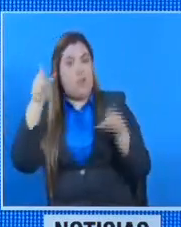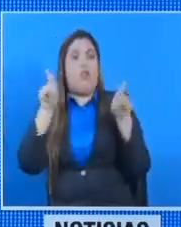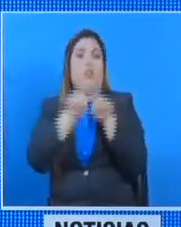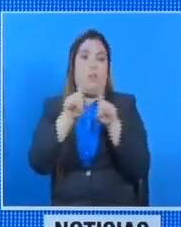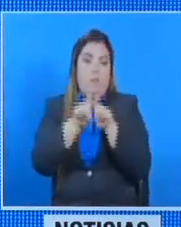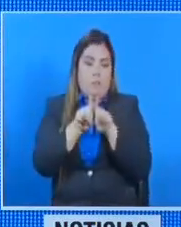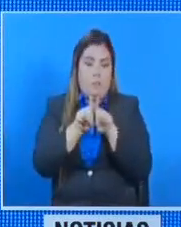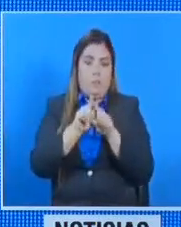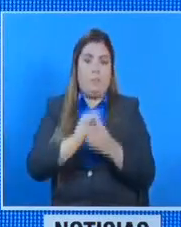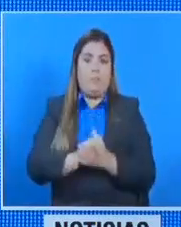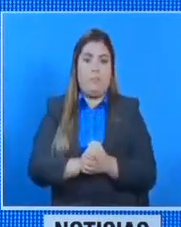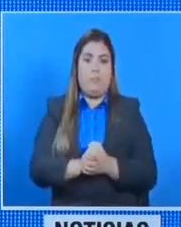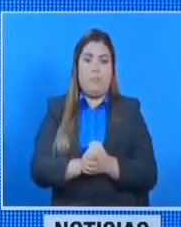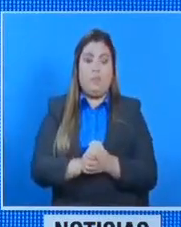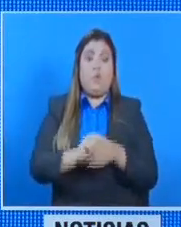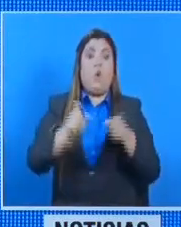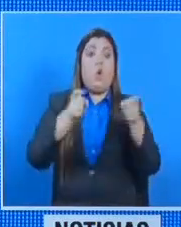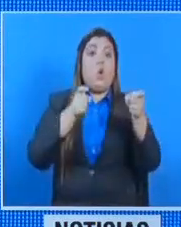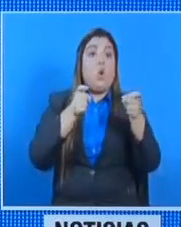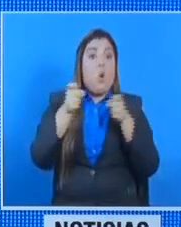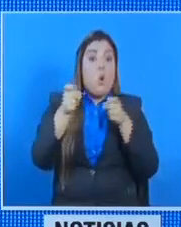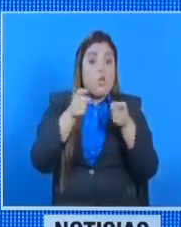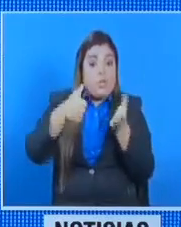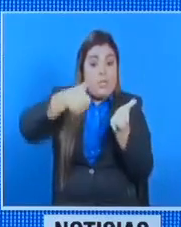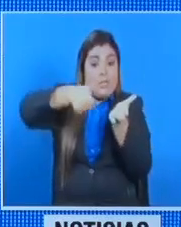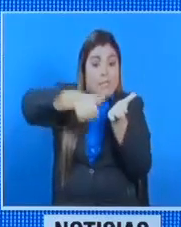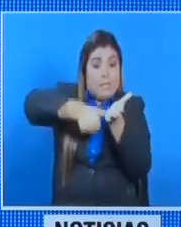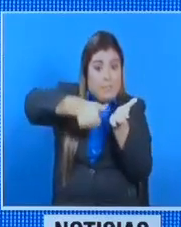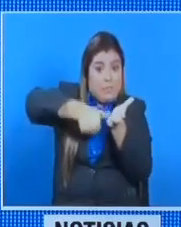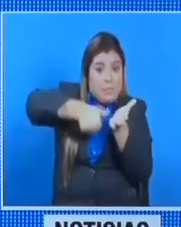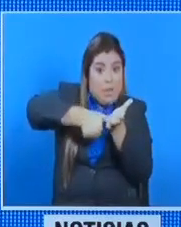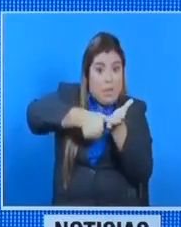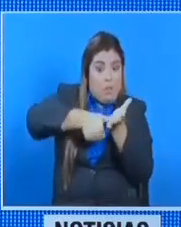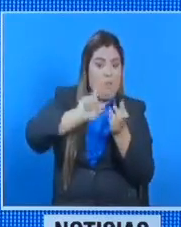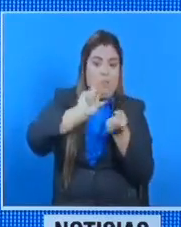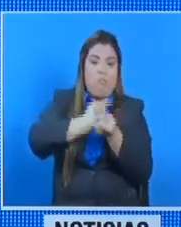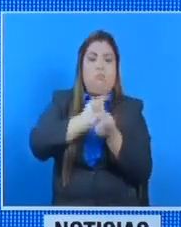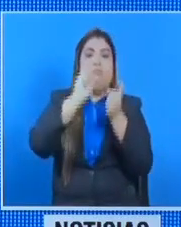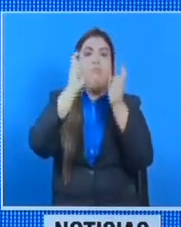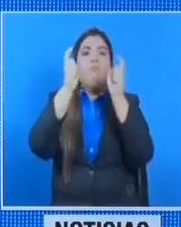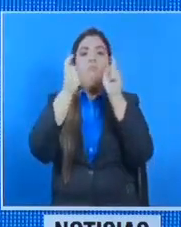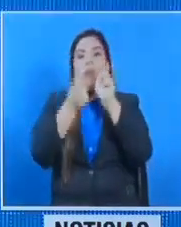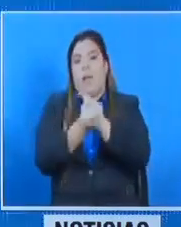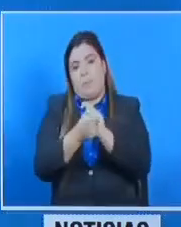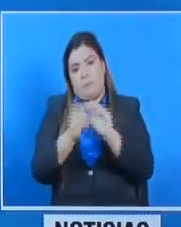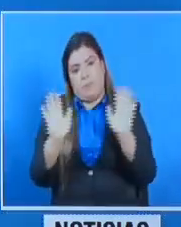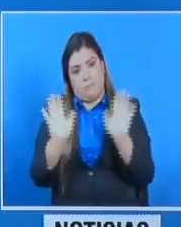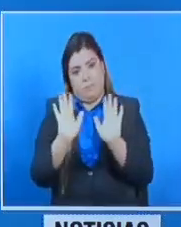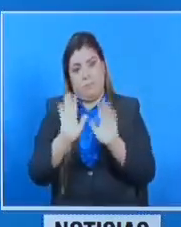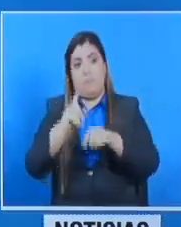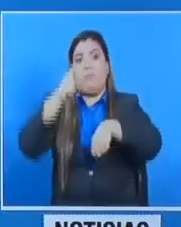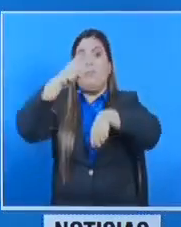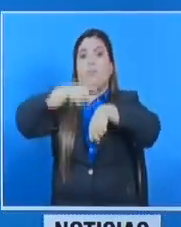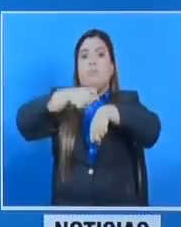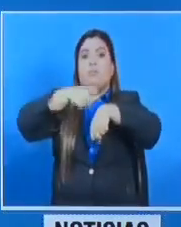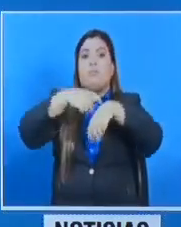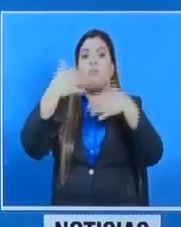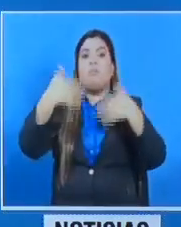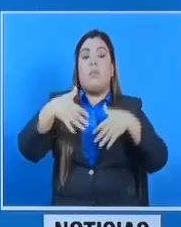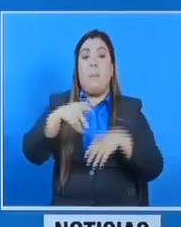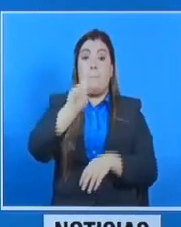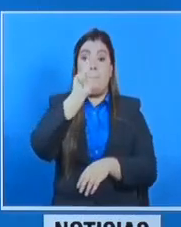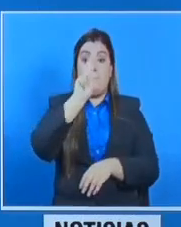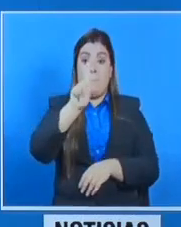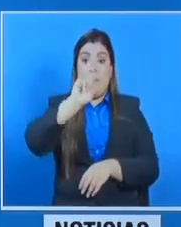control por cédula a un toque de queda que se establecerá a partir del primero